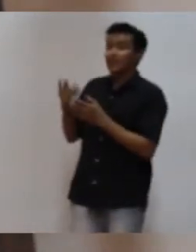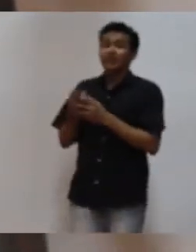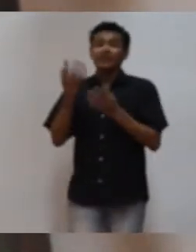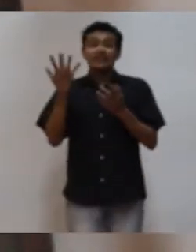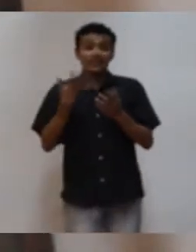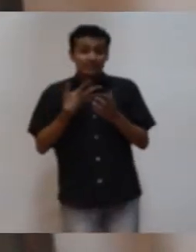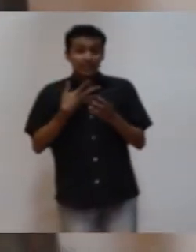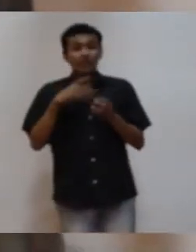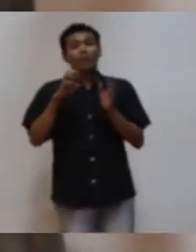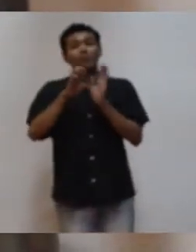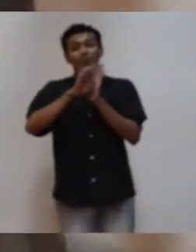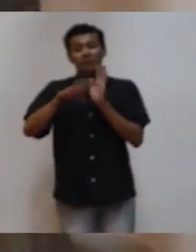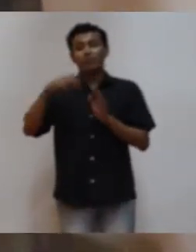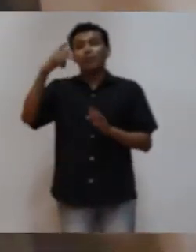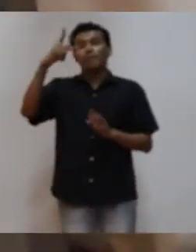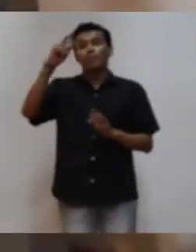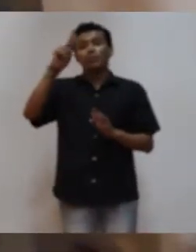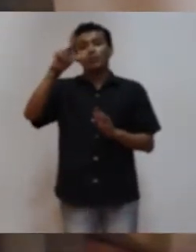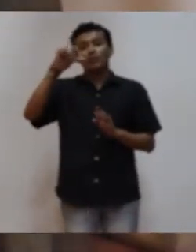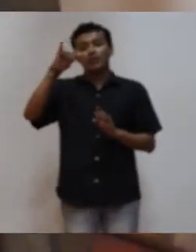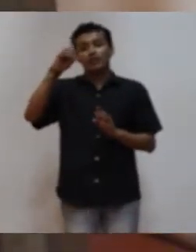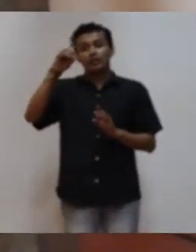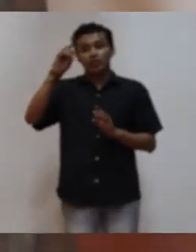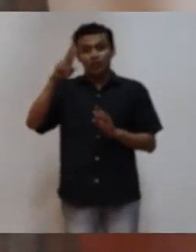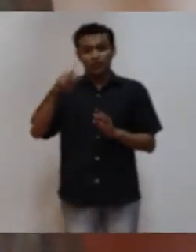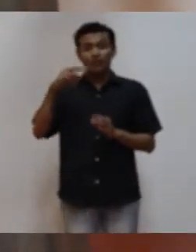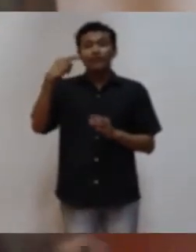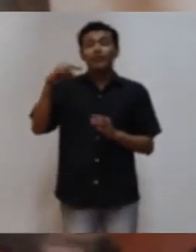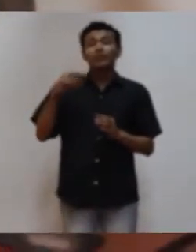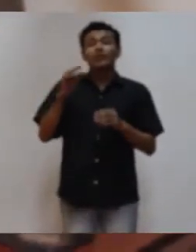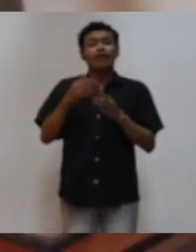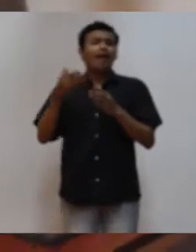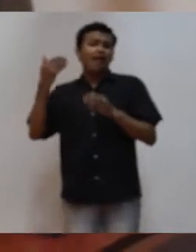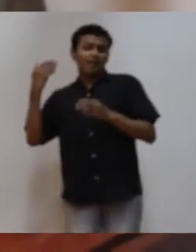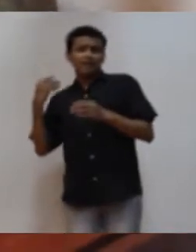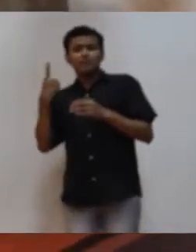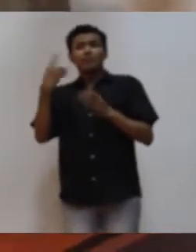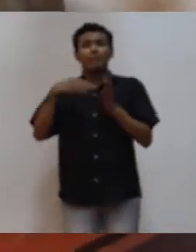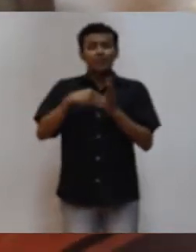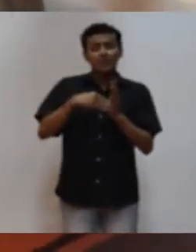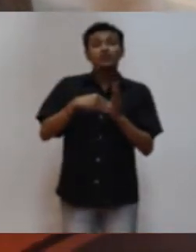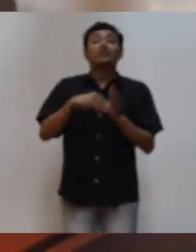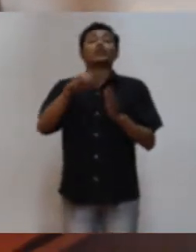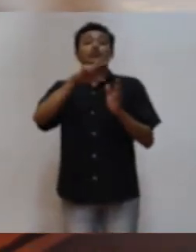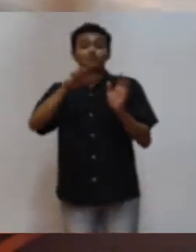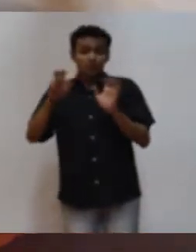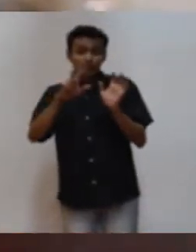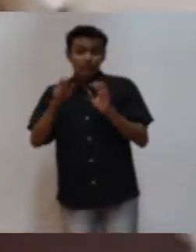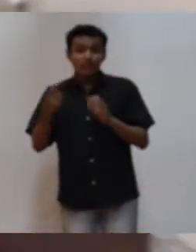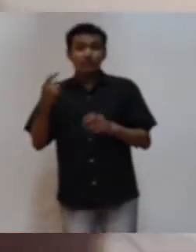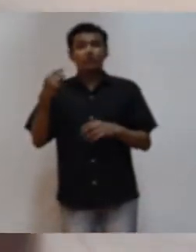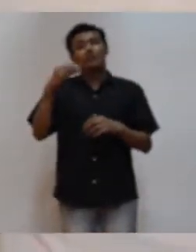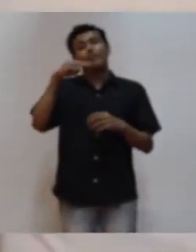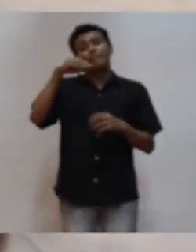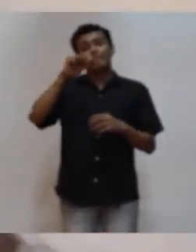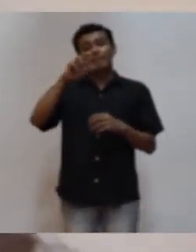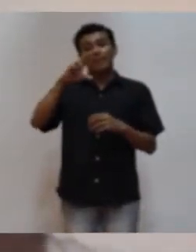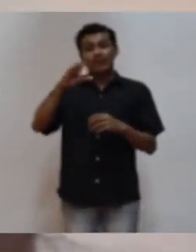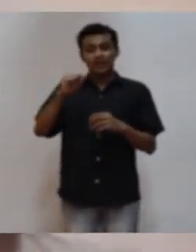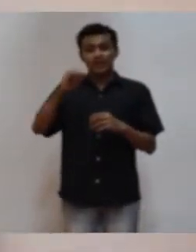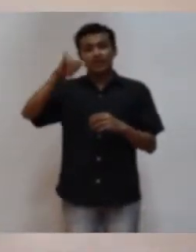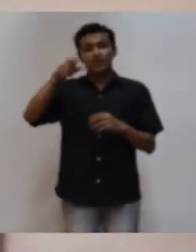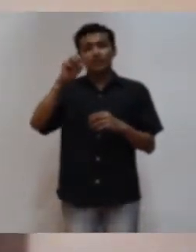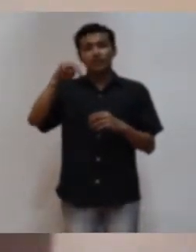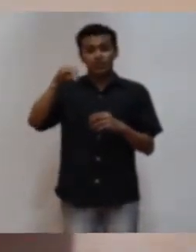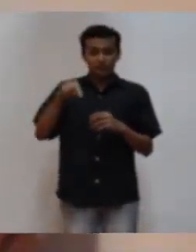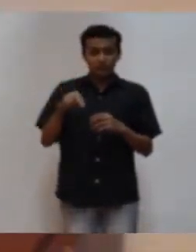pulidora de manufactura británica de principios de 1800, marca John Gordon & Co., la cual